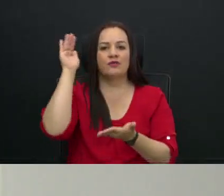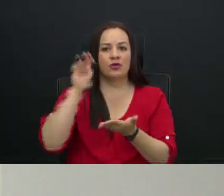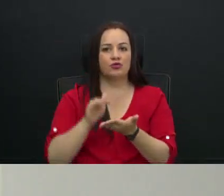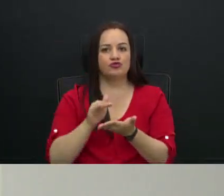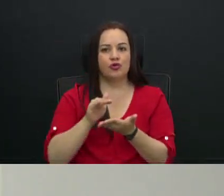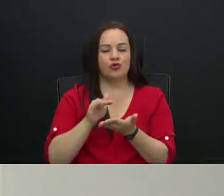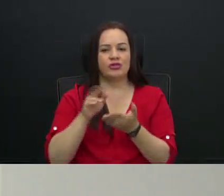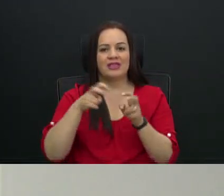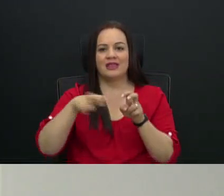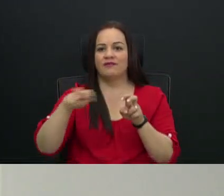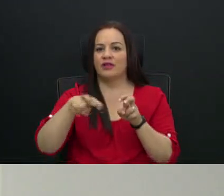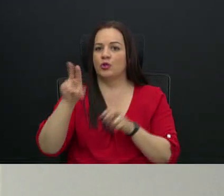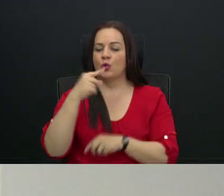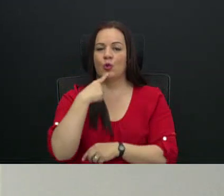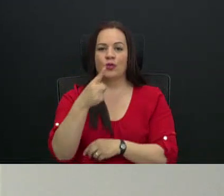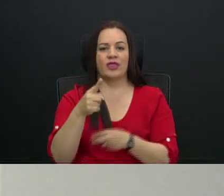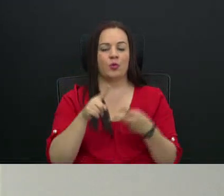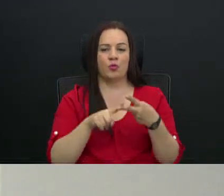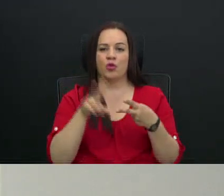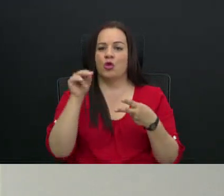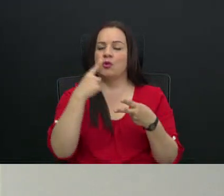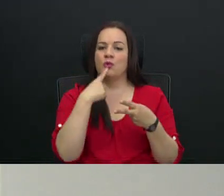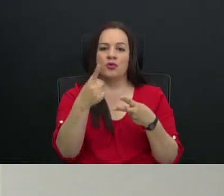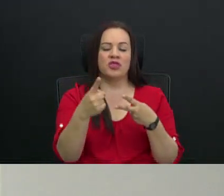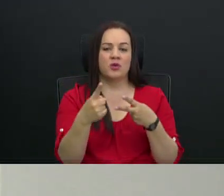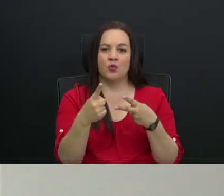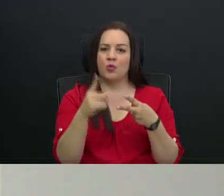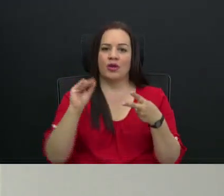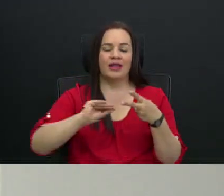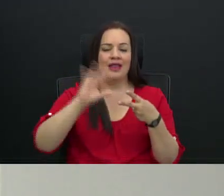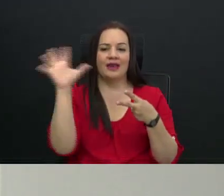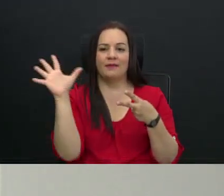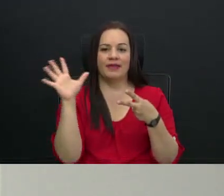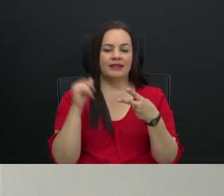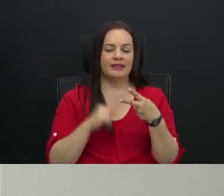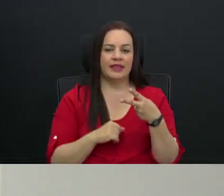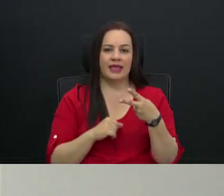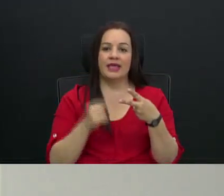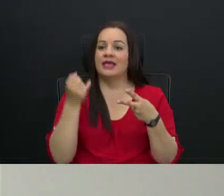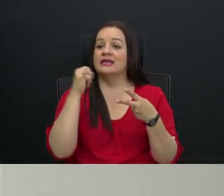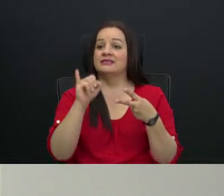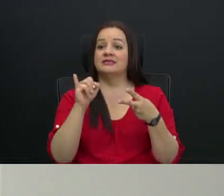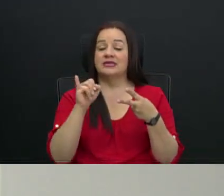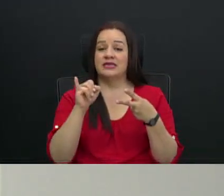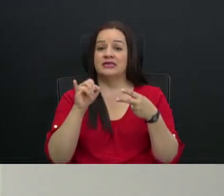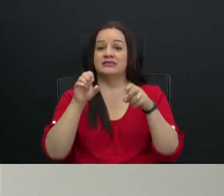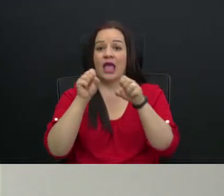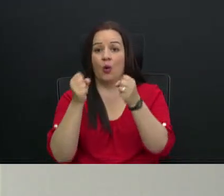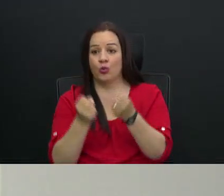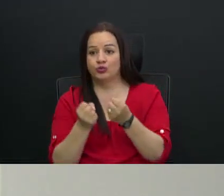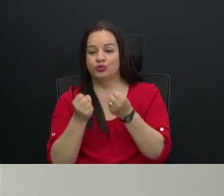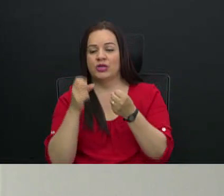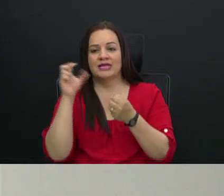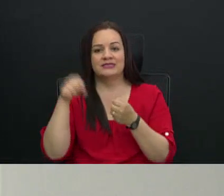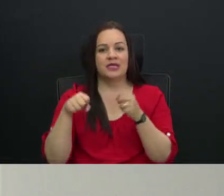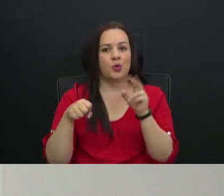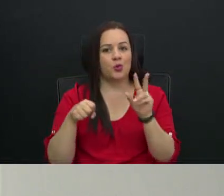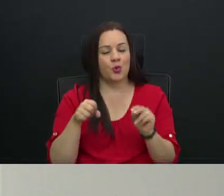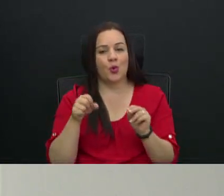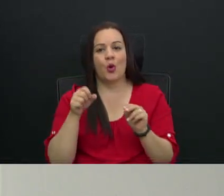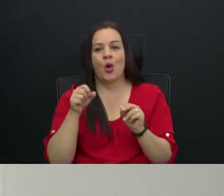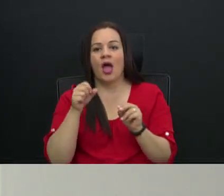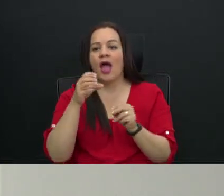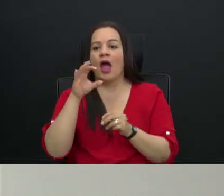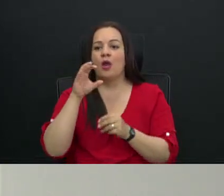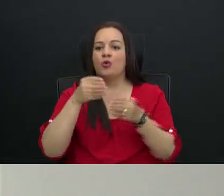no lo dijo. No dijo claramente si se ajustaba o no se ajustaba a los oficios de